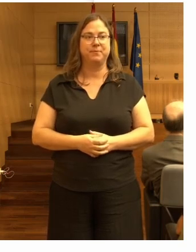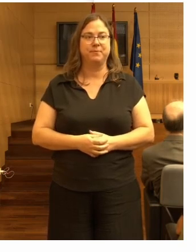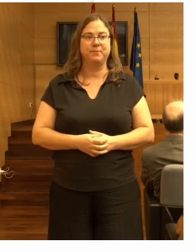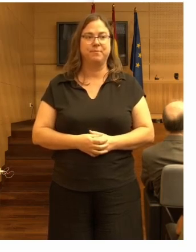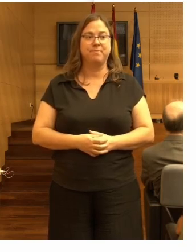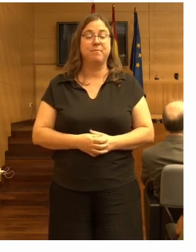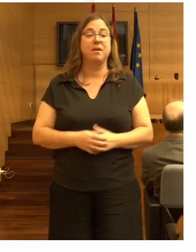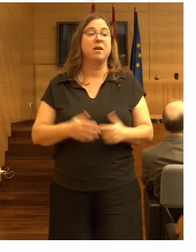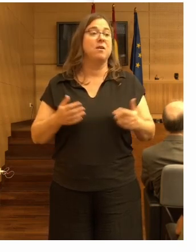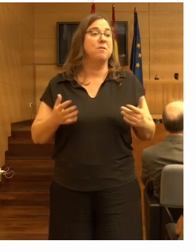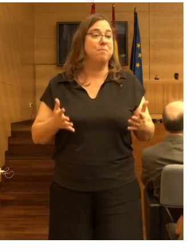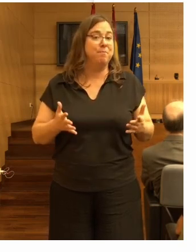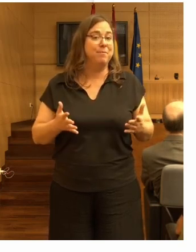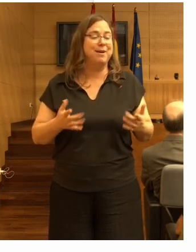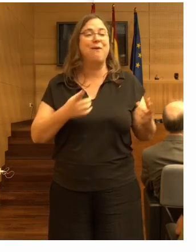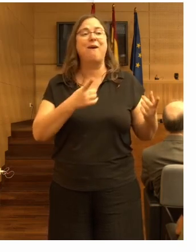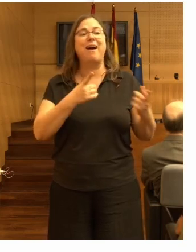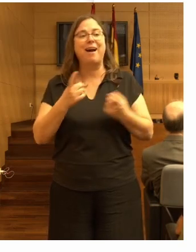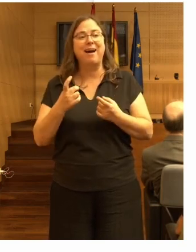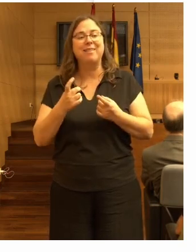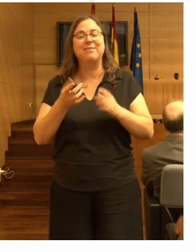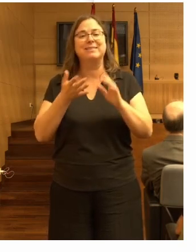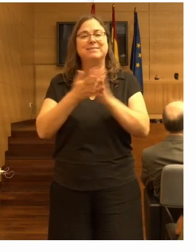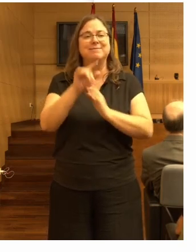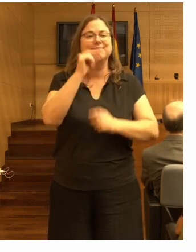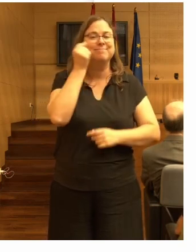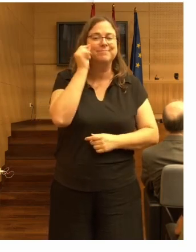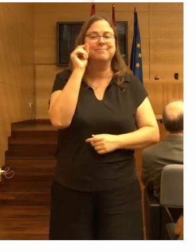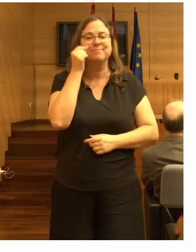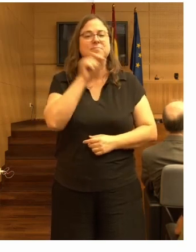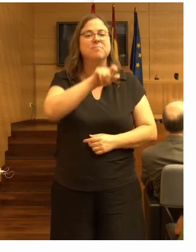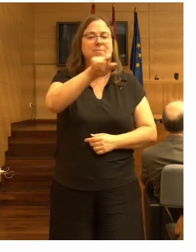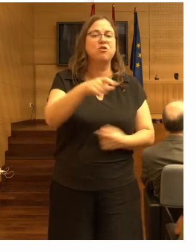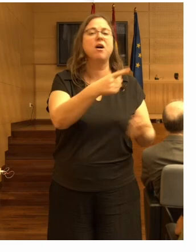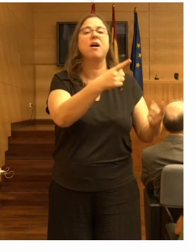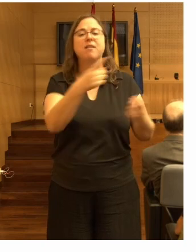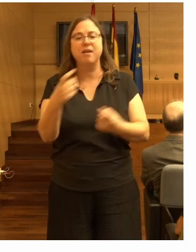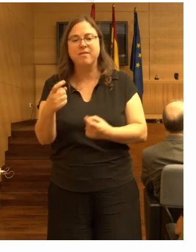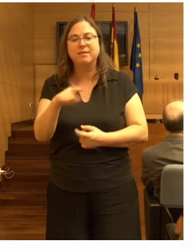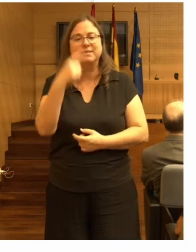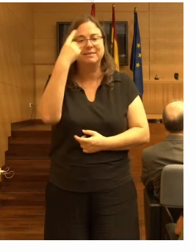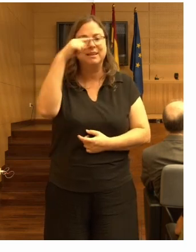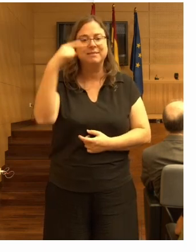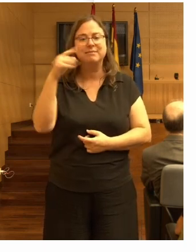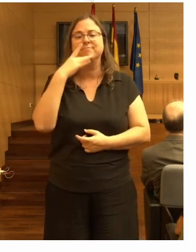Pero, claro, también necesitas identificar a personas que necesiten esas intervenciones.